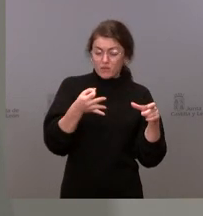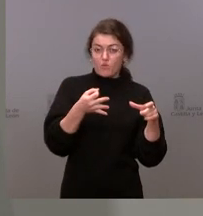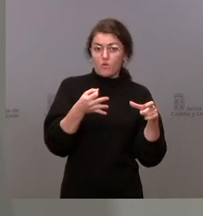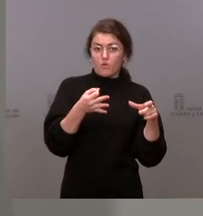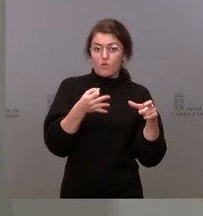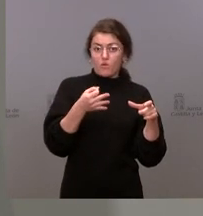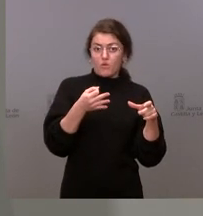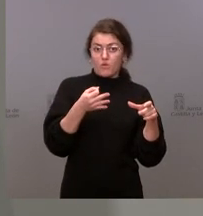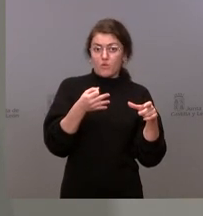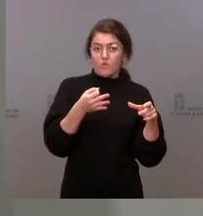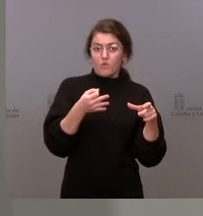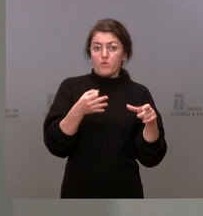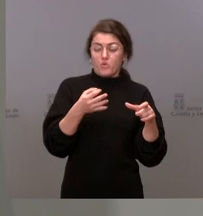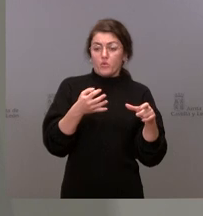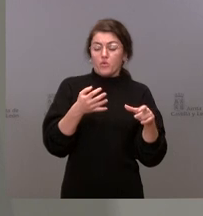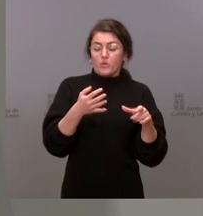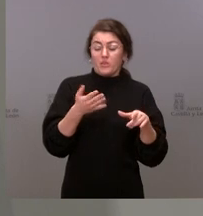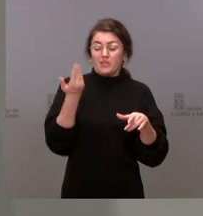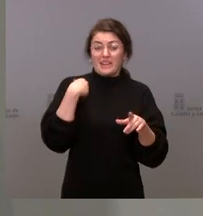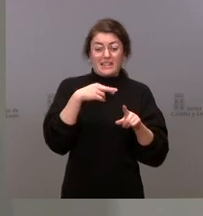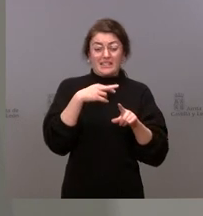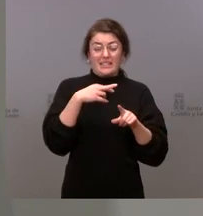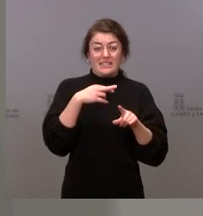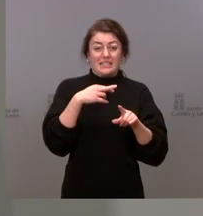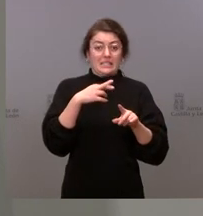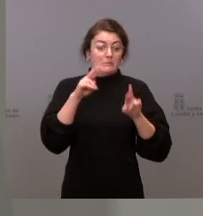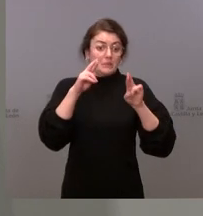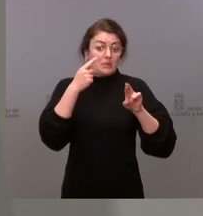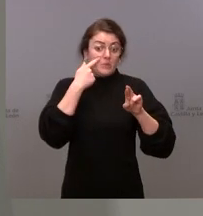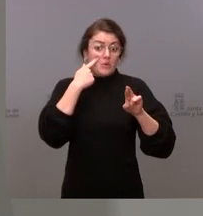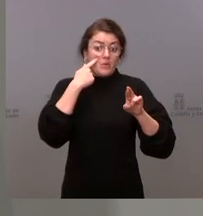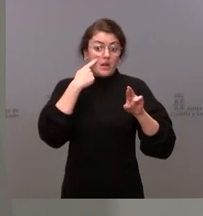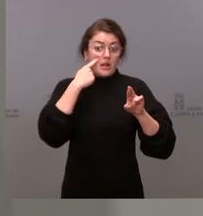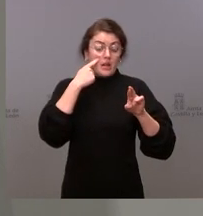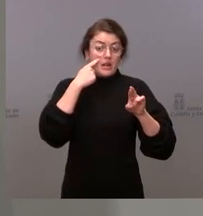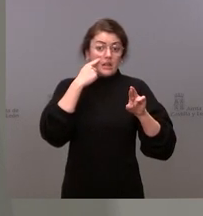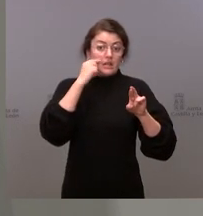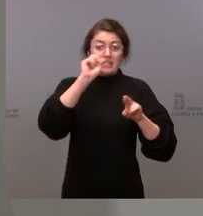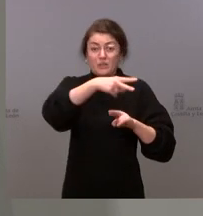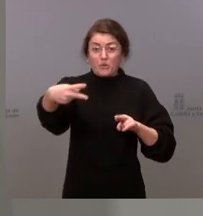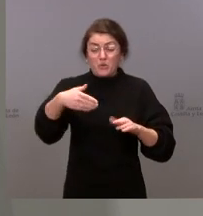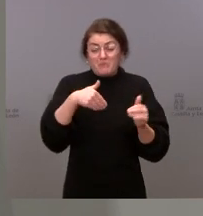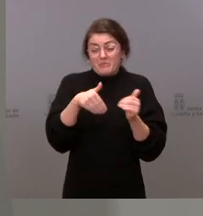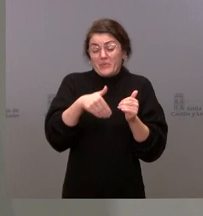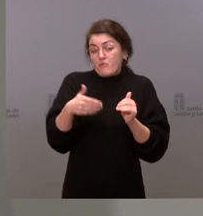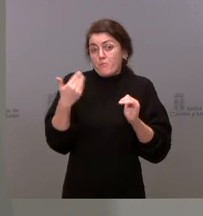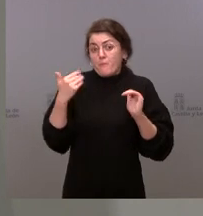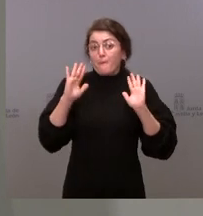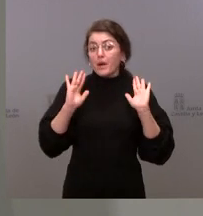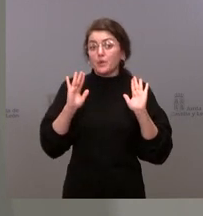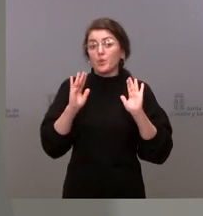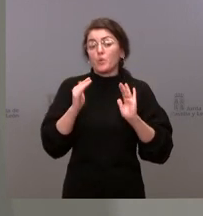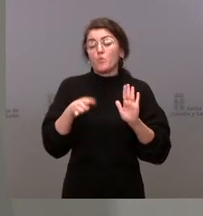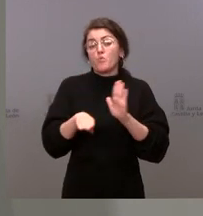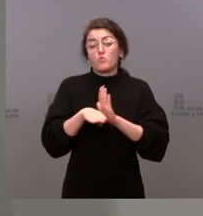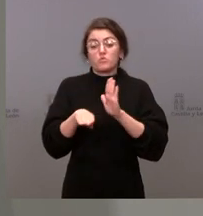queremos que sean efectivos. Esperamos tener una resolución de este asunto en breve, pero continúan en